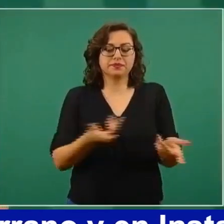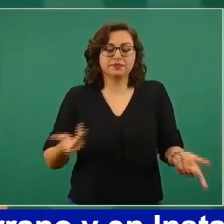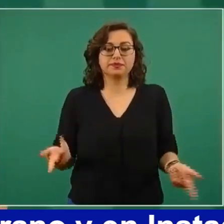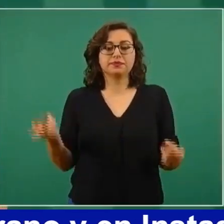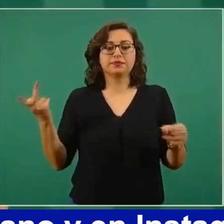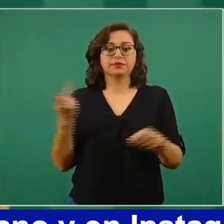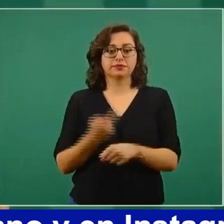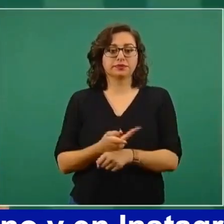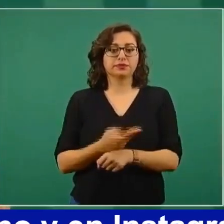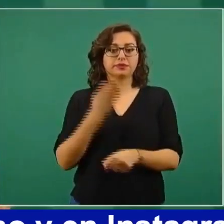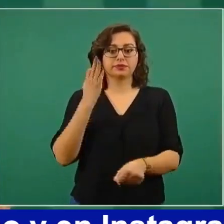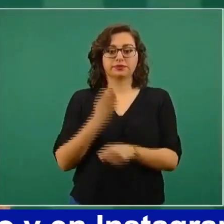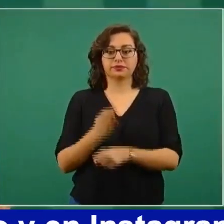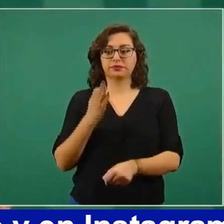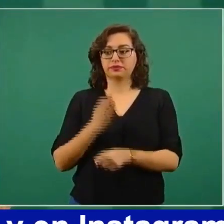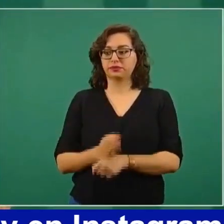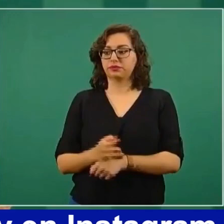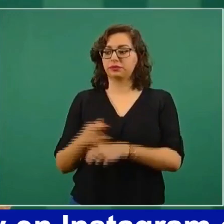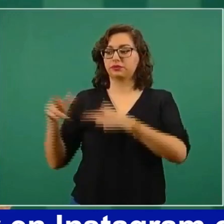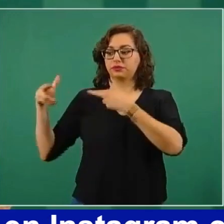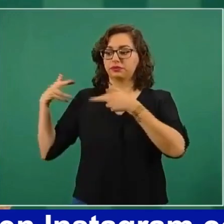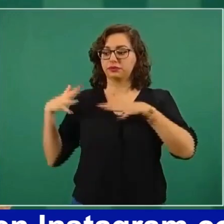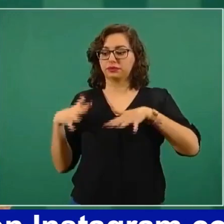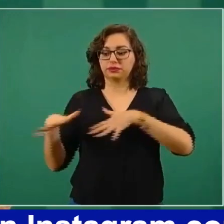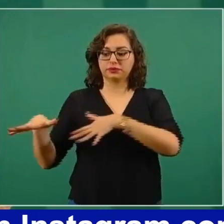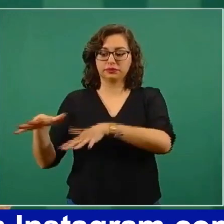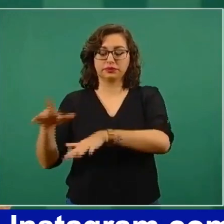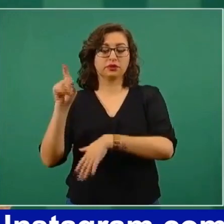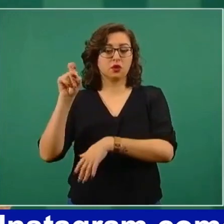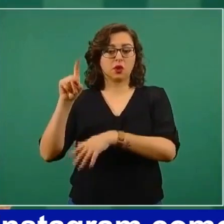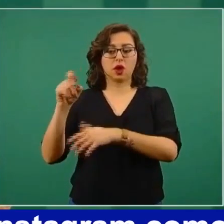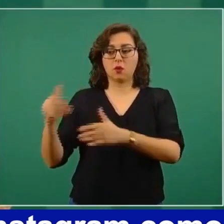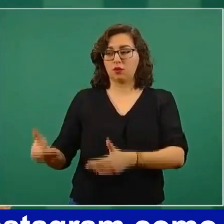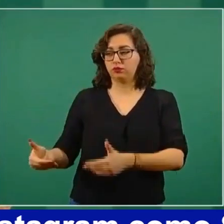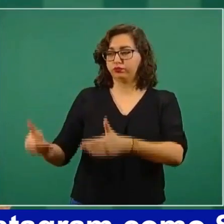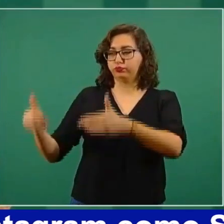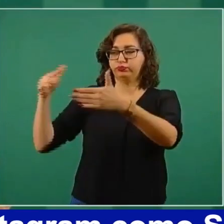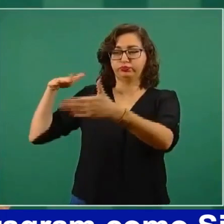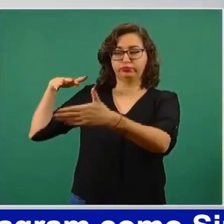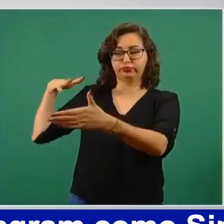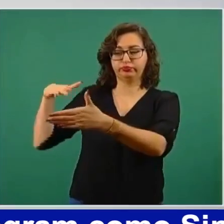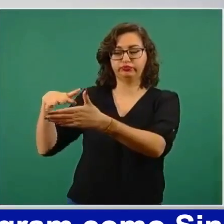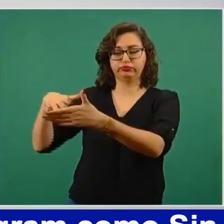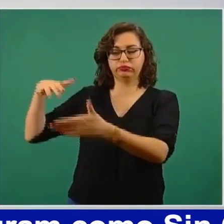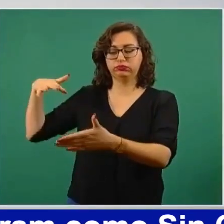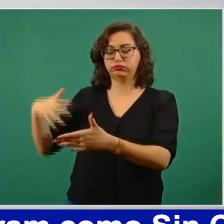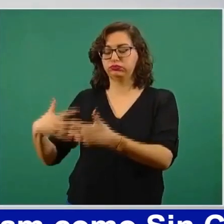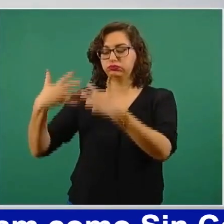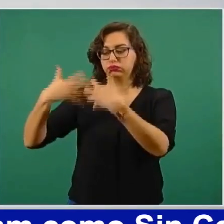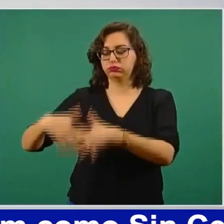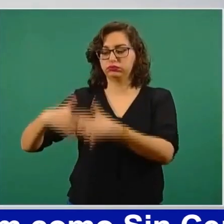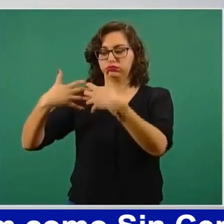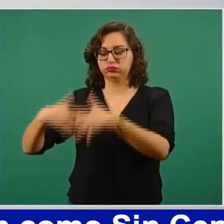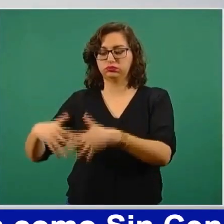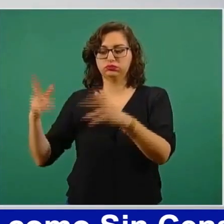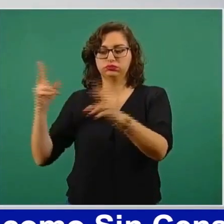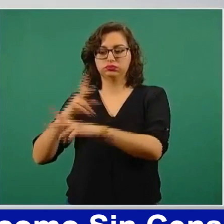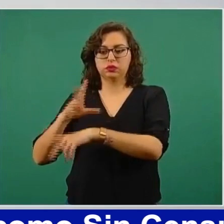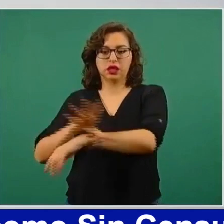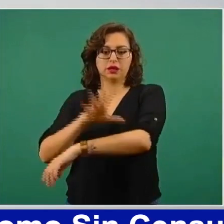Pinotepa. Es una